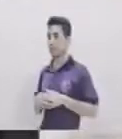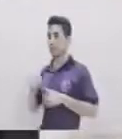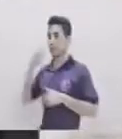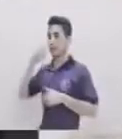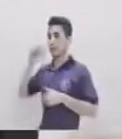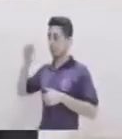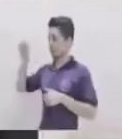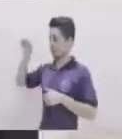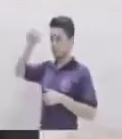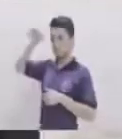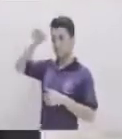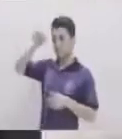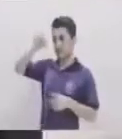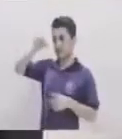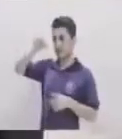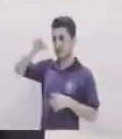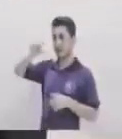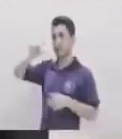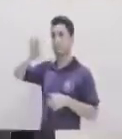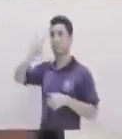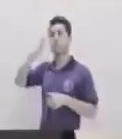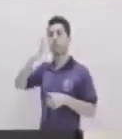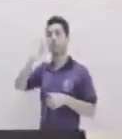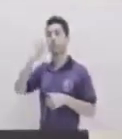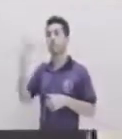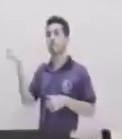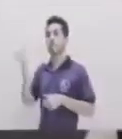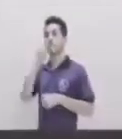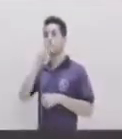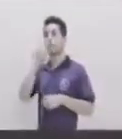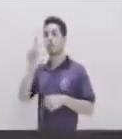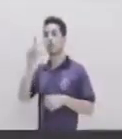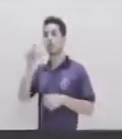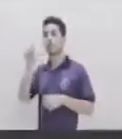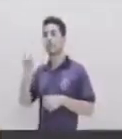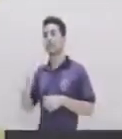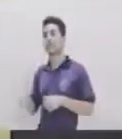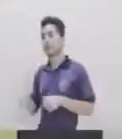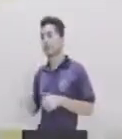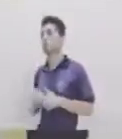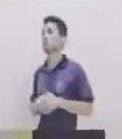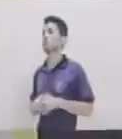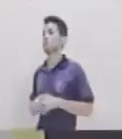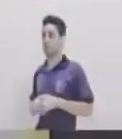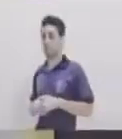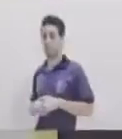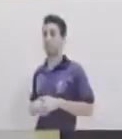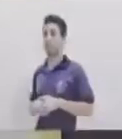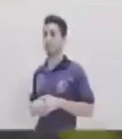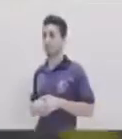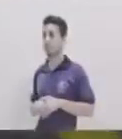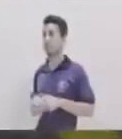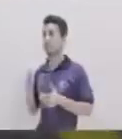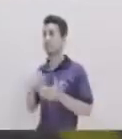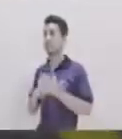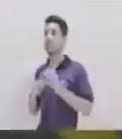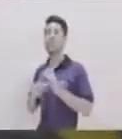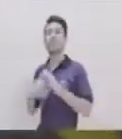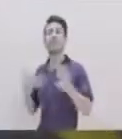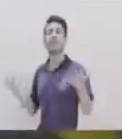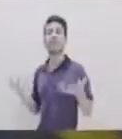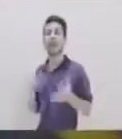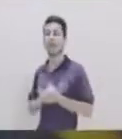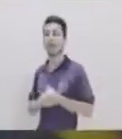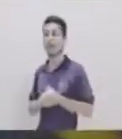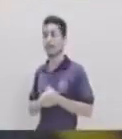Y vemos que La detuvo Aproximadamente En 21 centímetros ¿Sí? Eso quiere decir ¿Qué? ¿Y eso qué